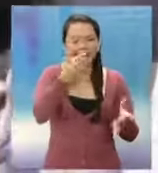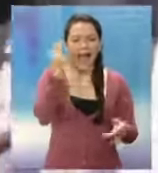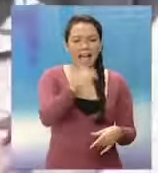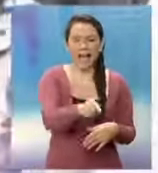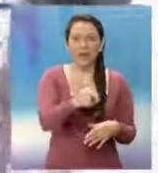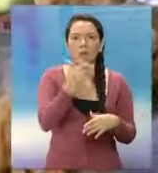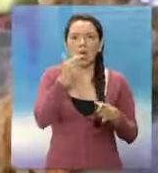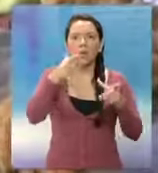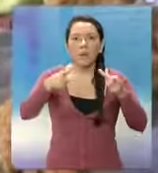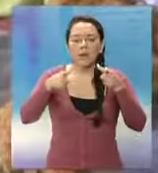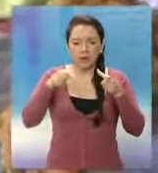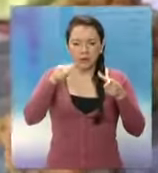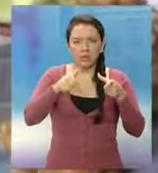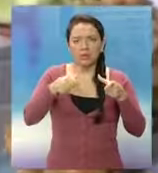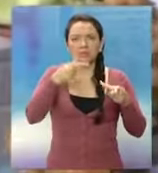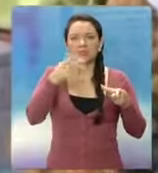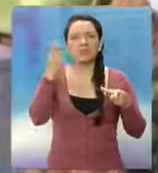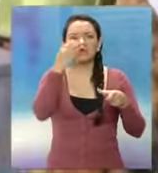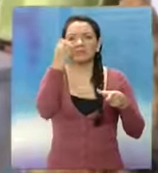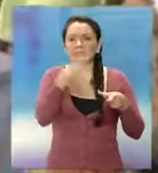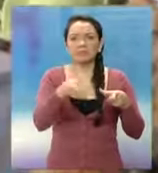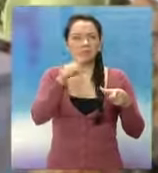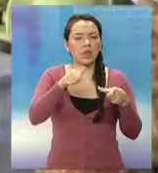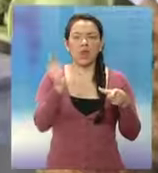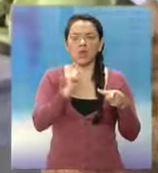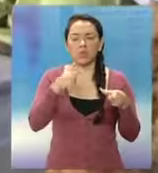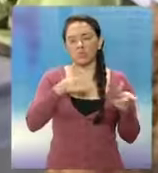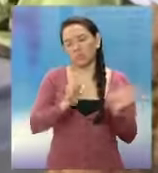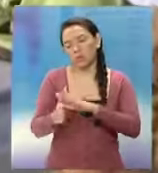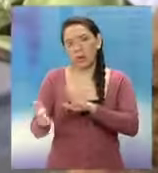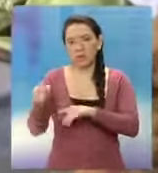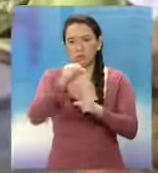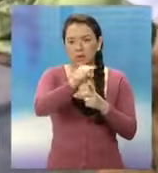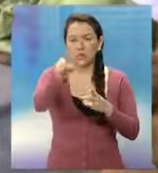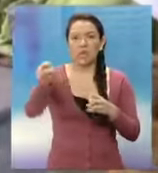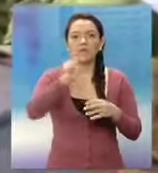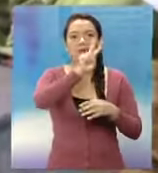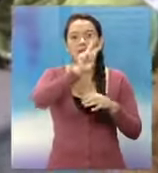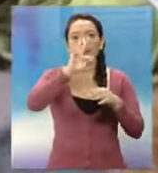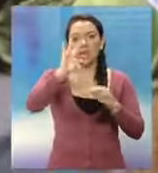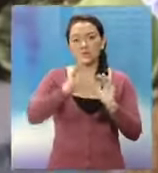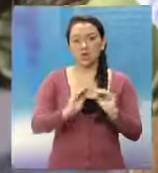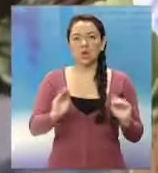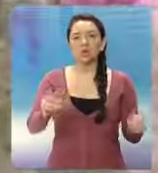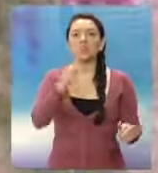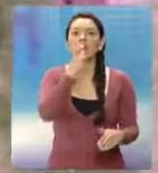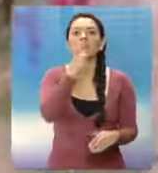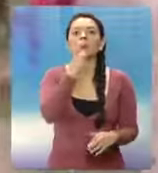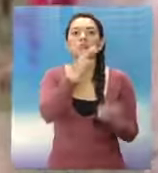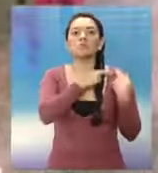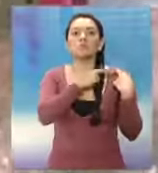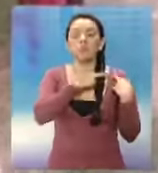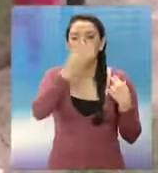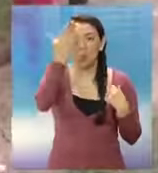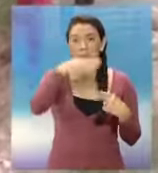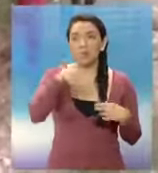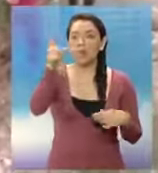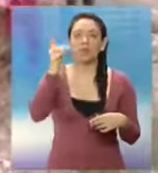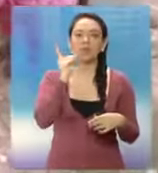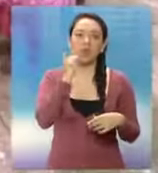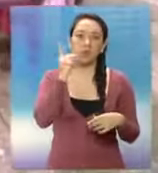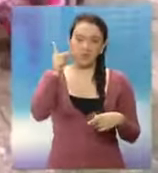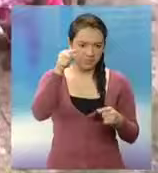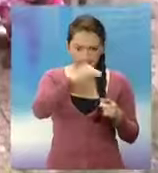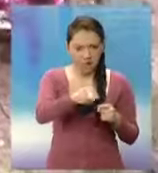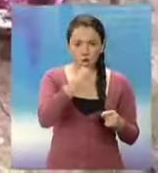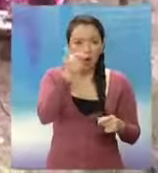gobierno indio entrevistaron a los menores y a sus padres para tratar de esclarecer cómo se produjeron las intoxicaciones y señalaron